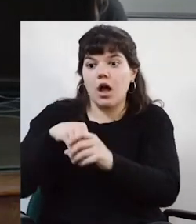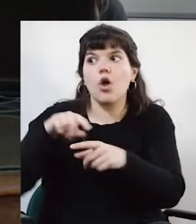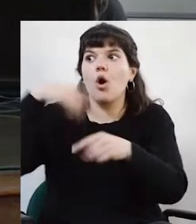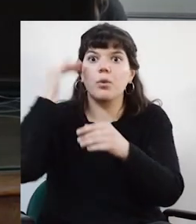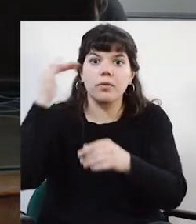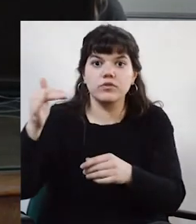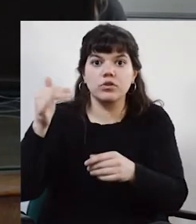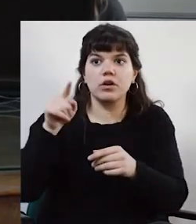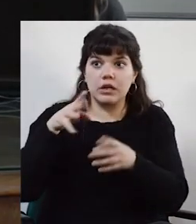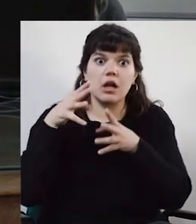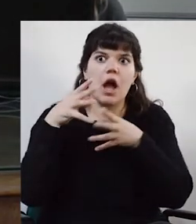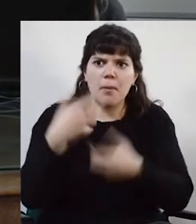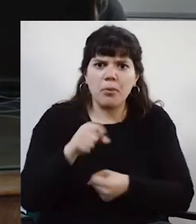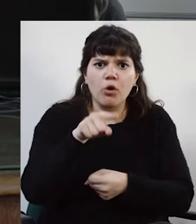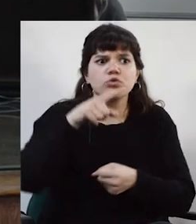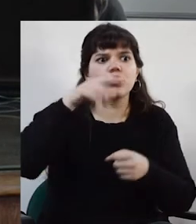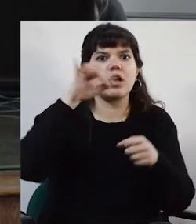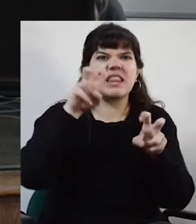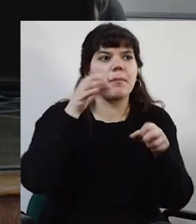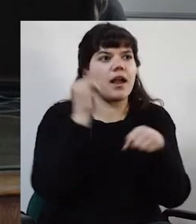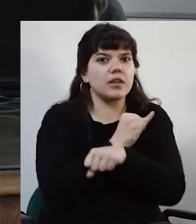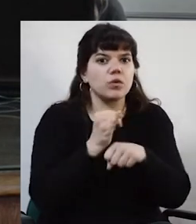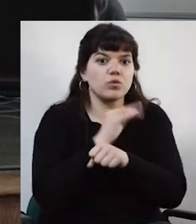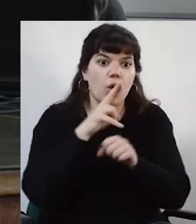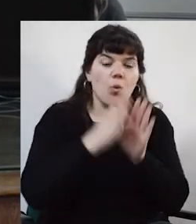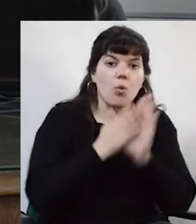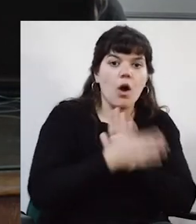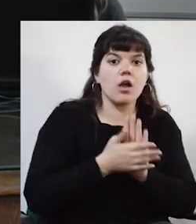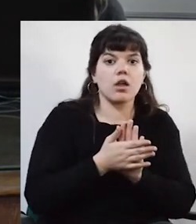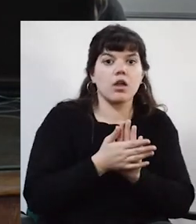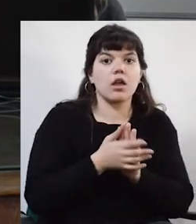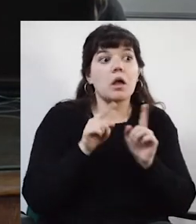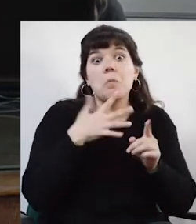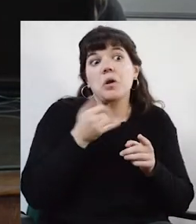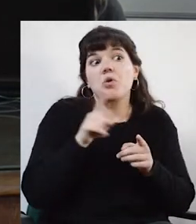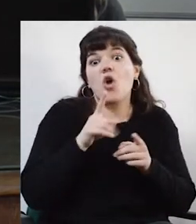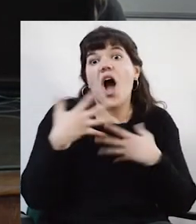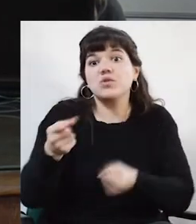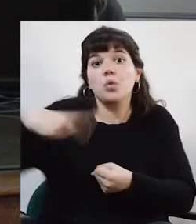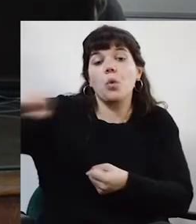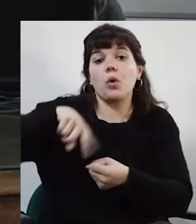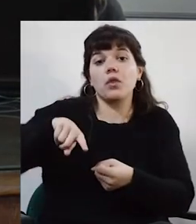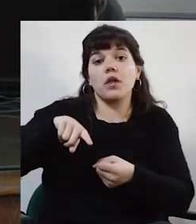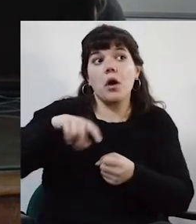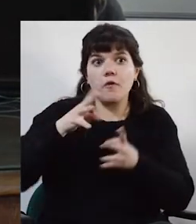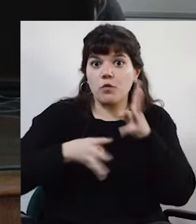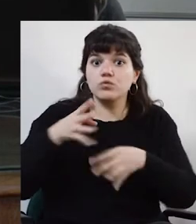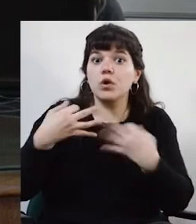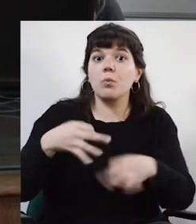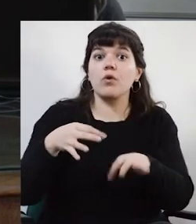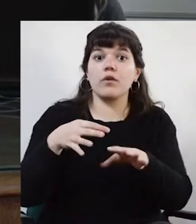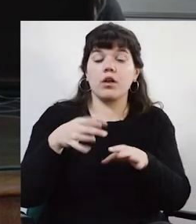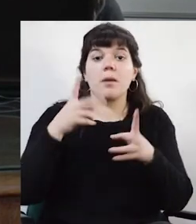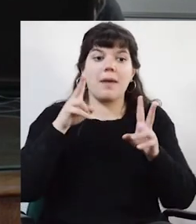docentes, impacta en la proyección institucional que puede tener, porque si eso no impacta, va a funcionar muy bien para el